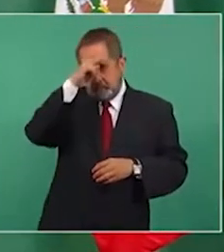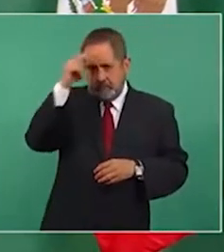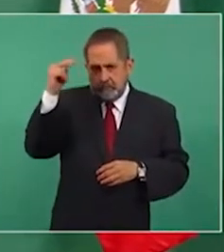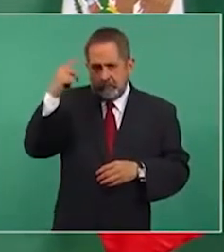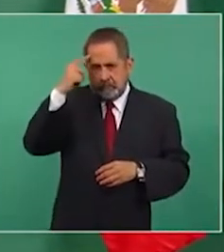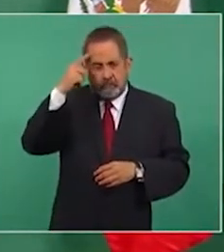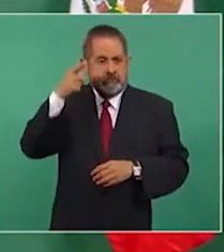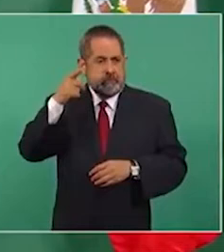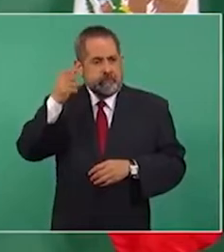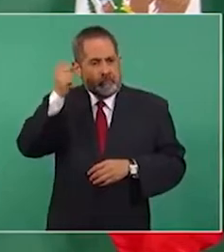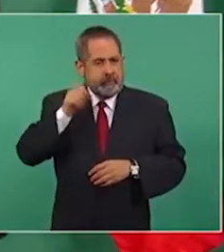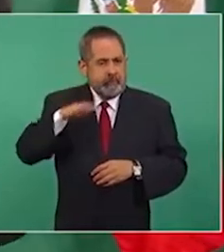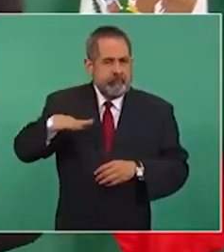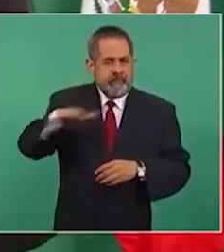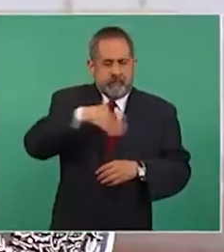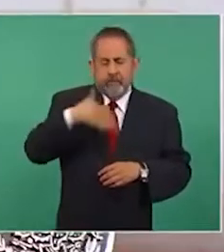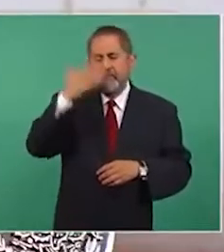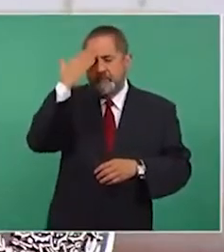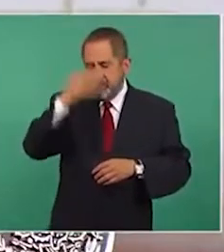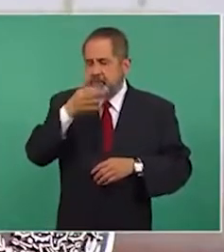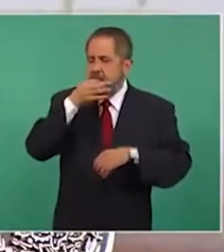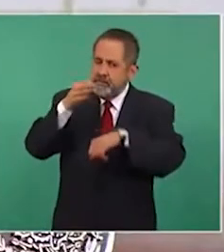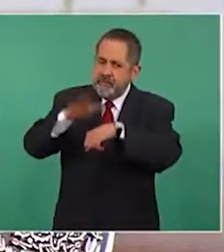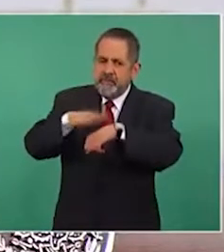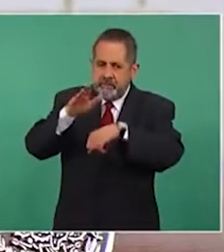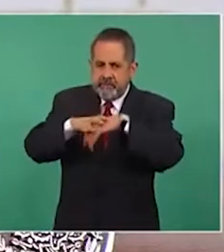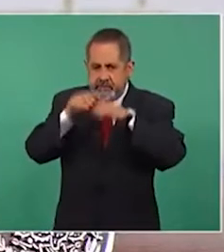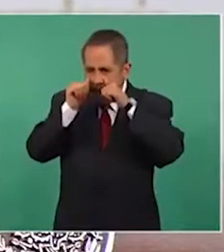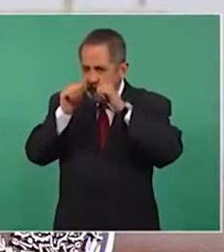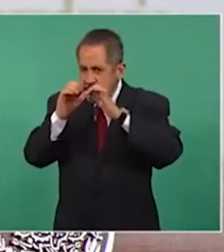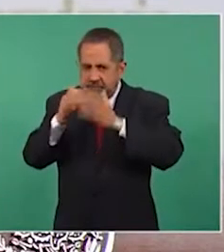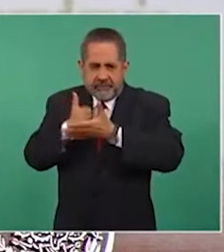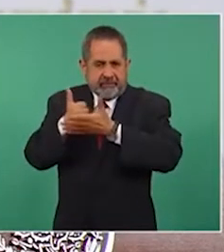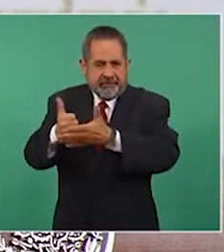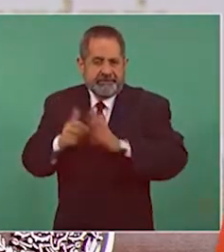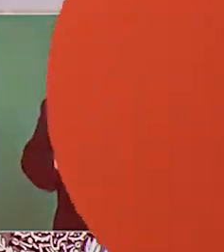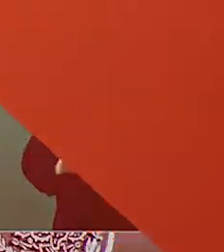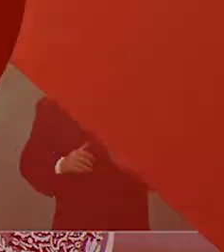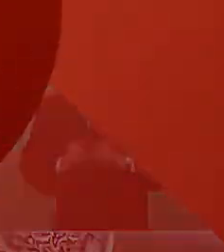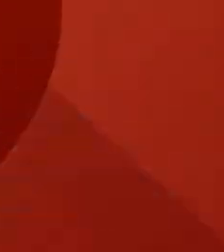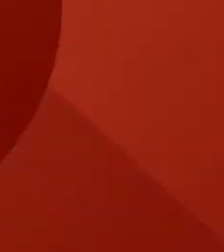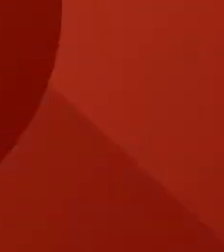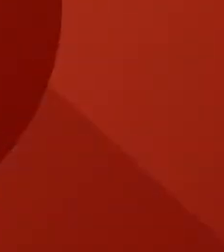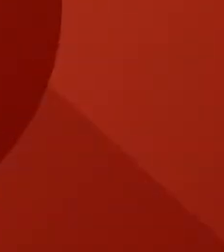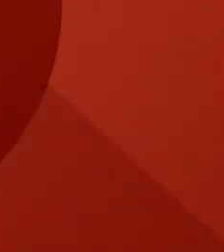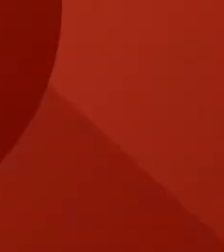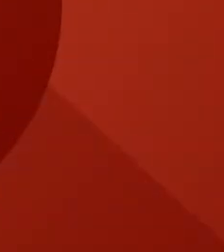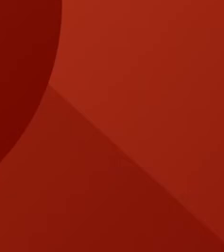Sinaloa, sepan que estamos pendientes, que no están solos.